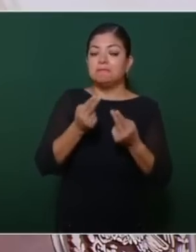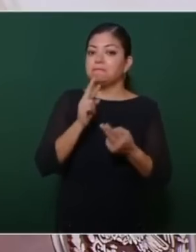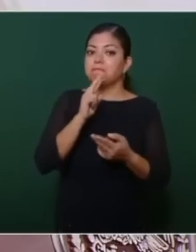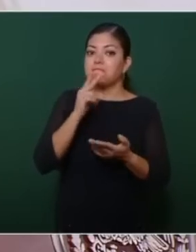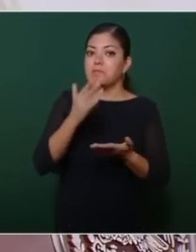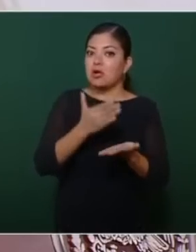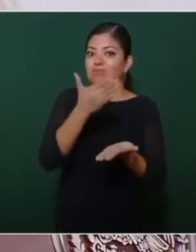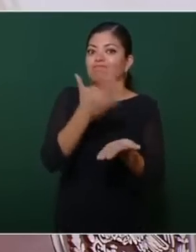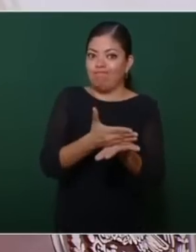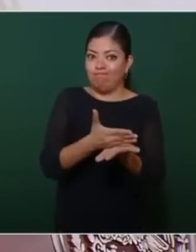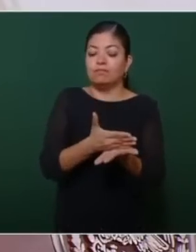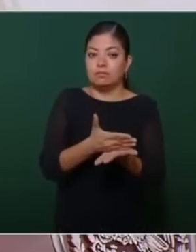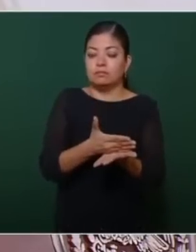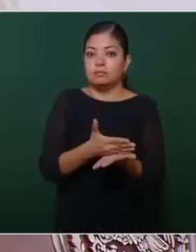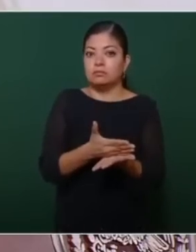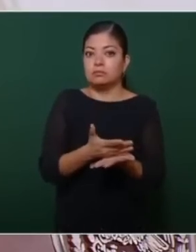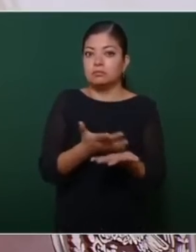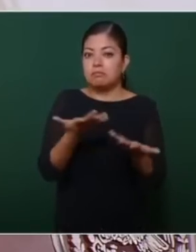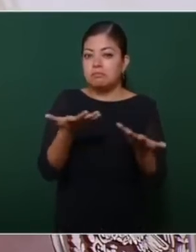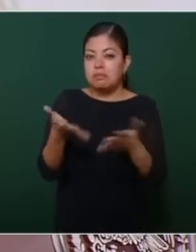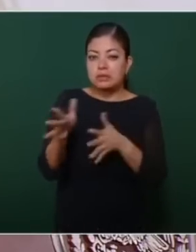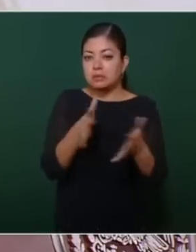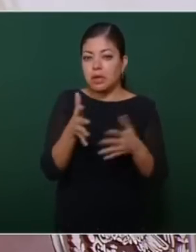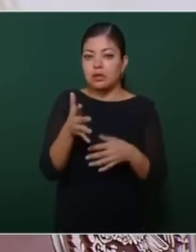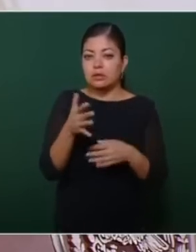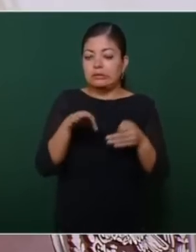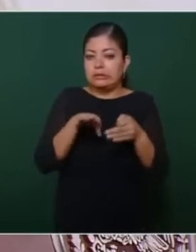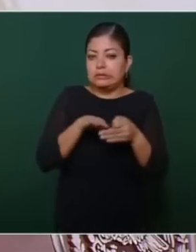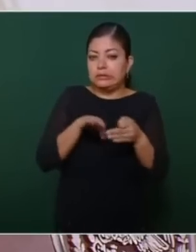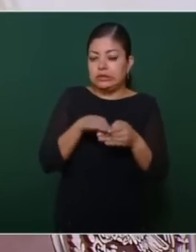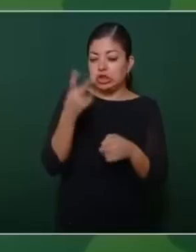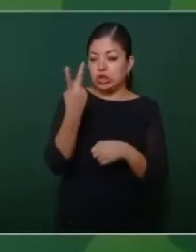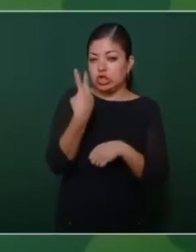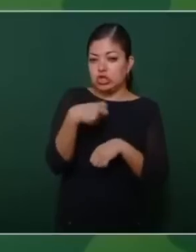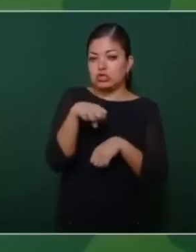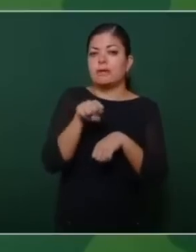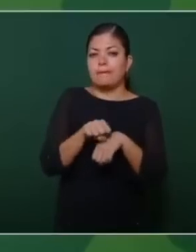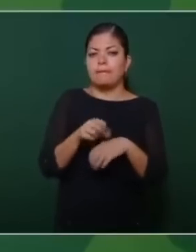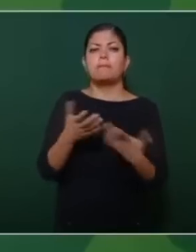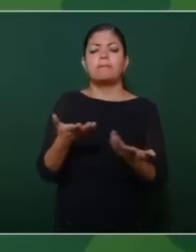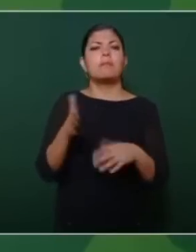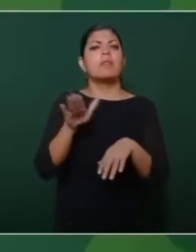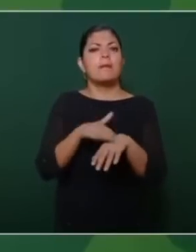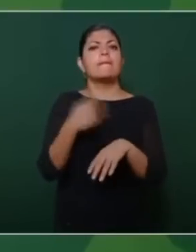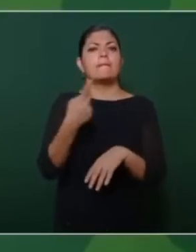casi dos semanas, porque el gobierno anterior